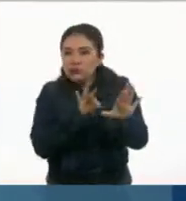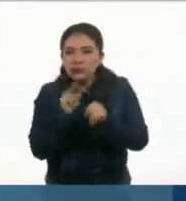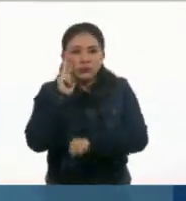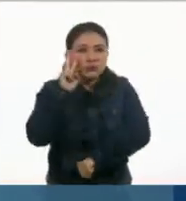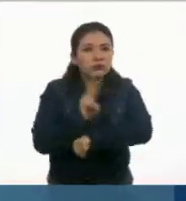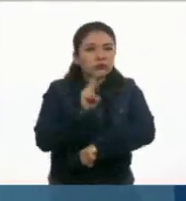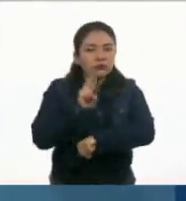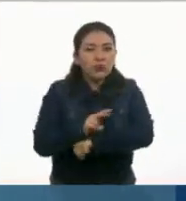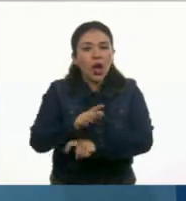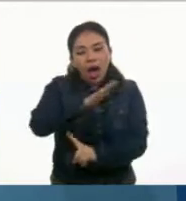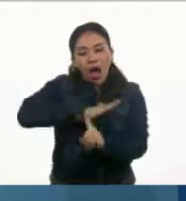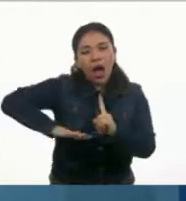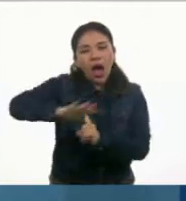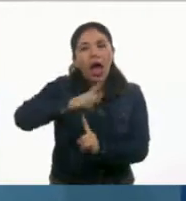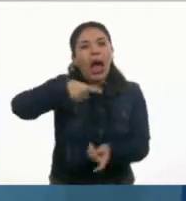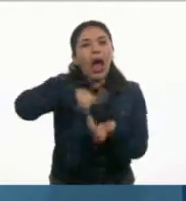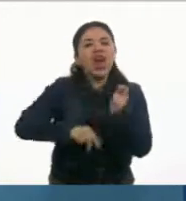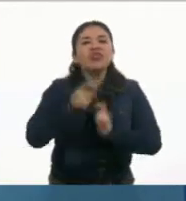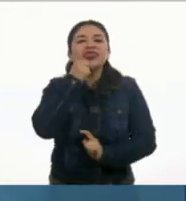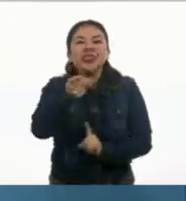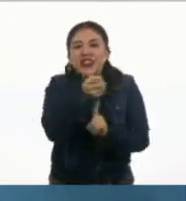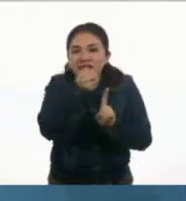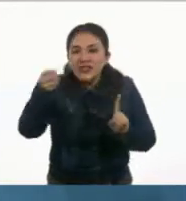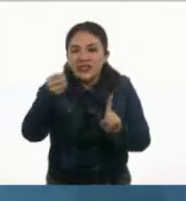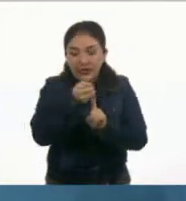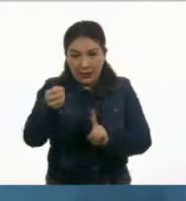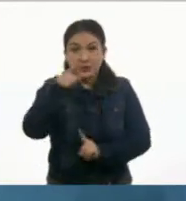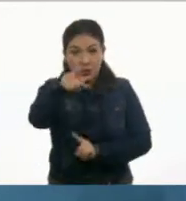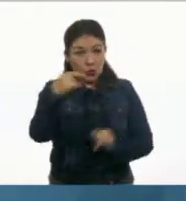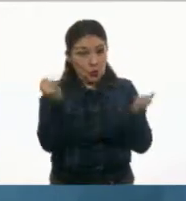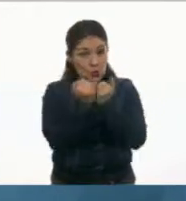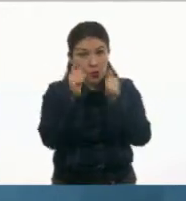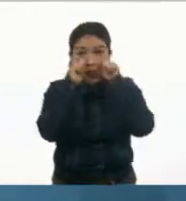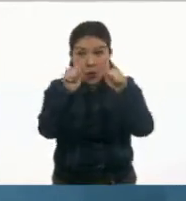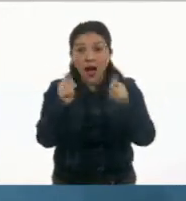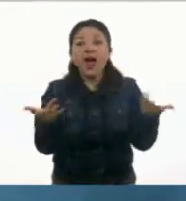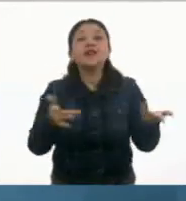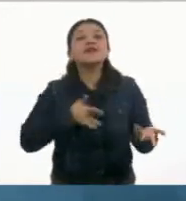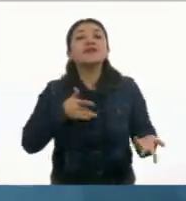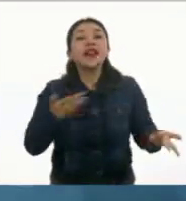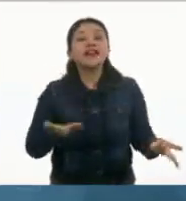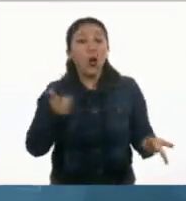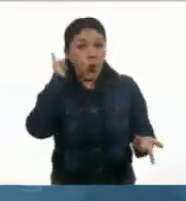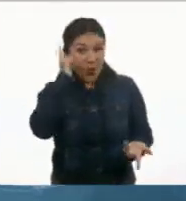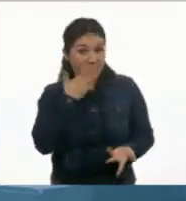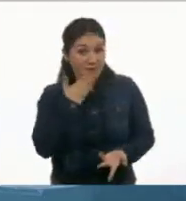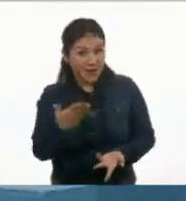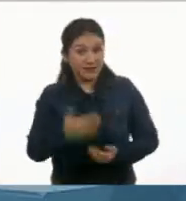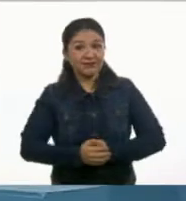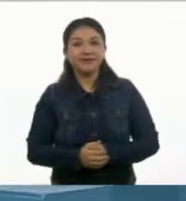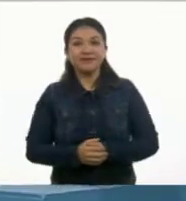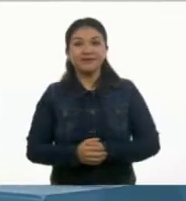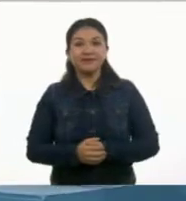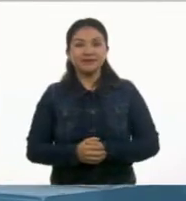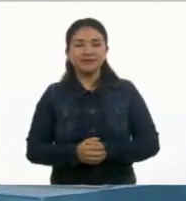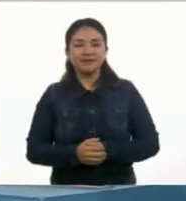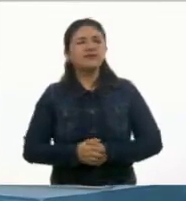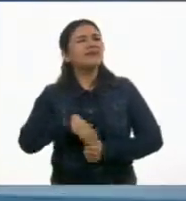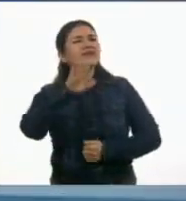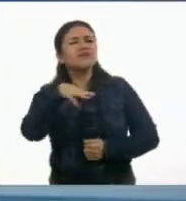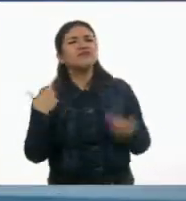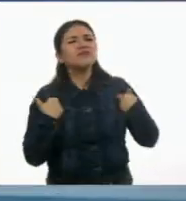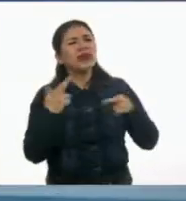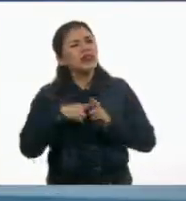cuenta el contexto del texto. Perfecto. Sigamos ustedes en casa. ¿Cómo van? Espero que bien. Maestro, nos